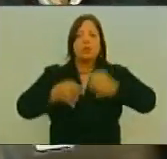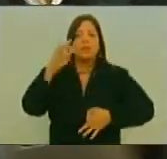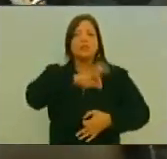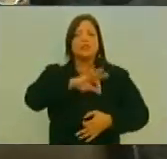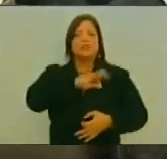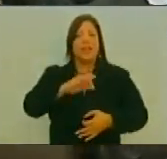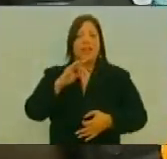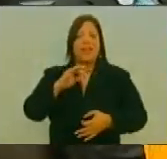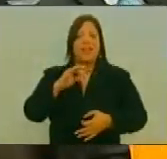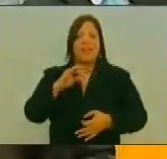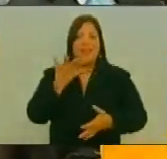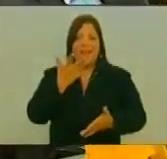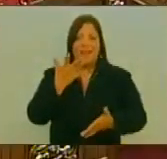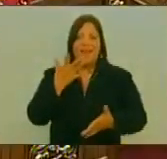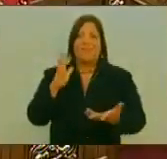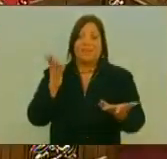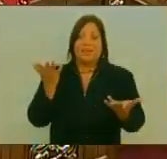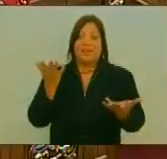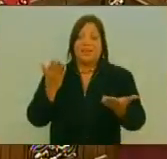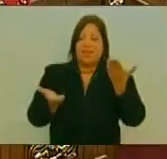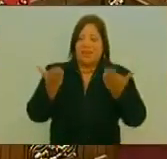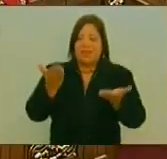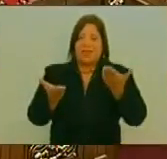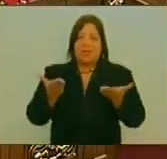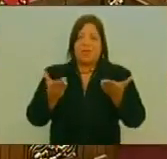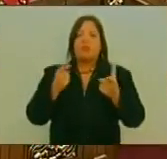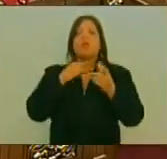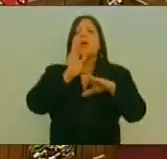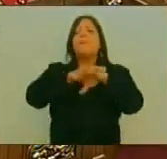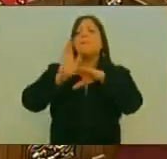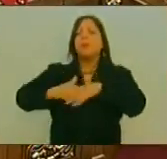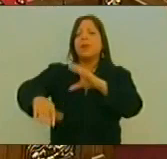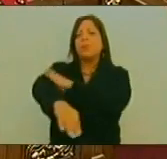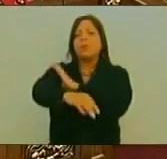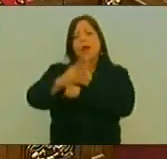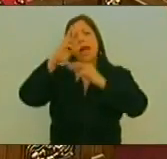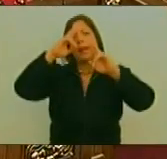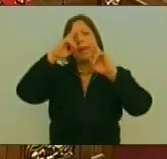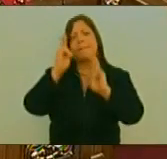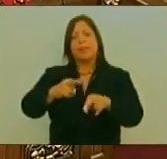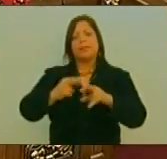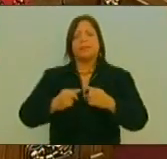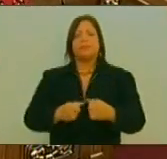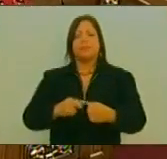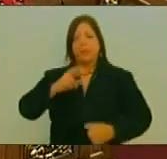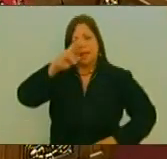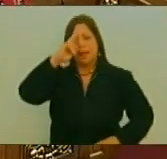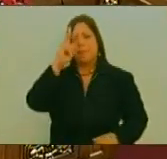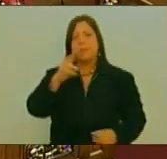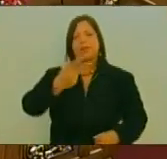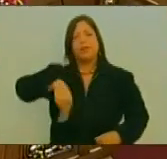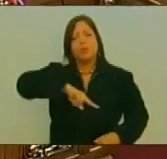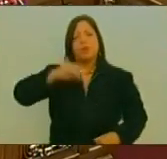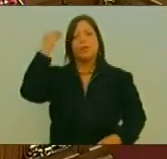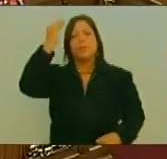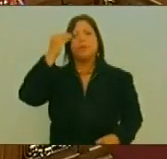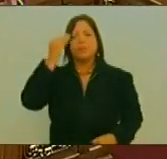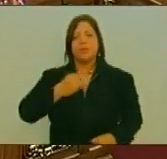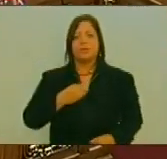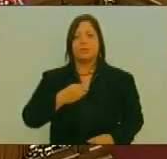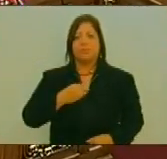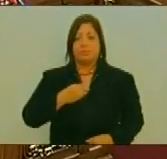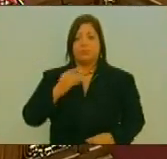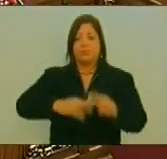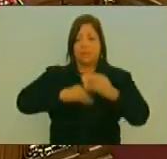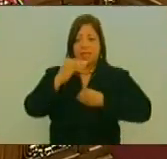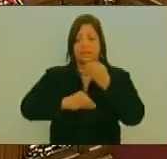Social Si No Hay Equidad Por Eso Le Pido A Esa Derecha Que Respete Todo Nuestro Pensamiento Que Se Ha